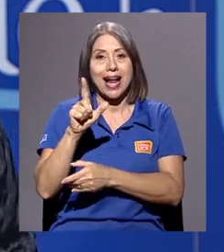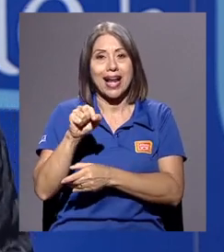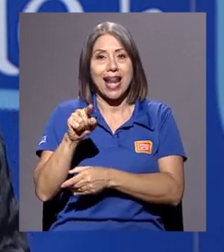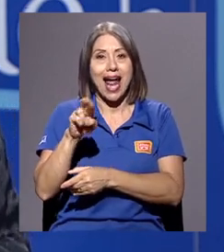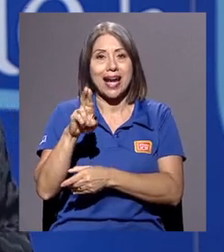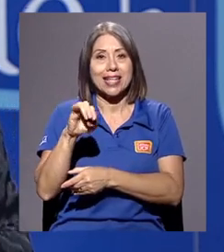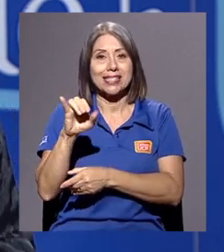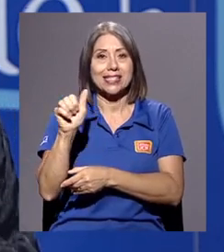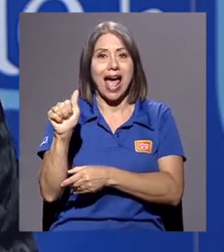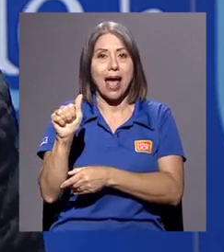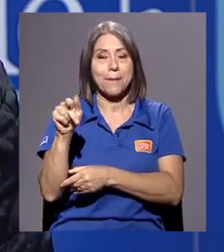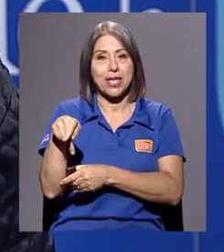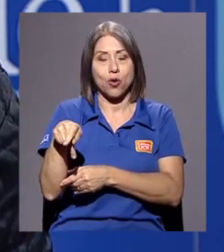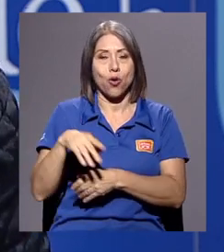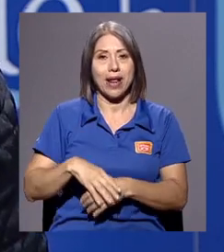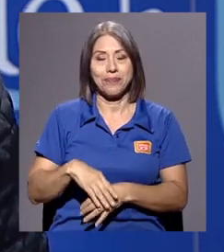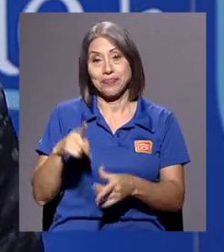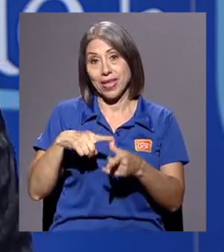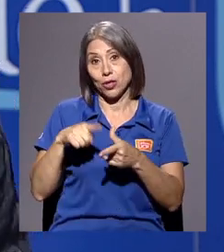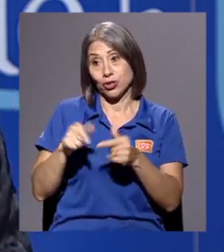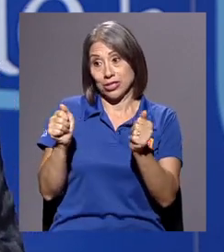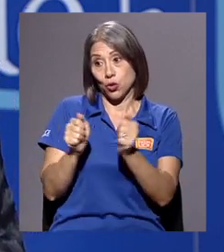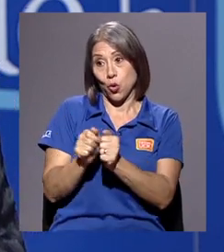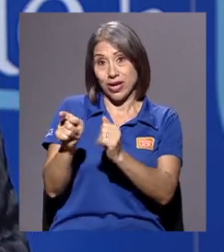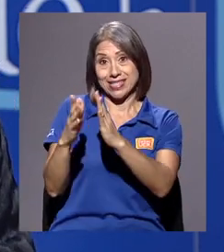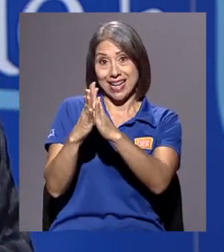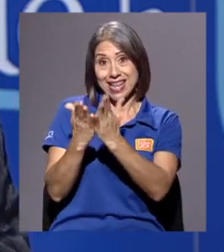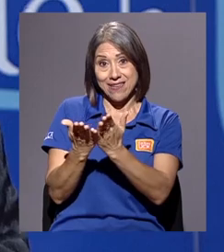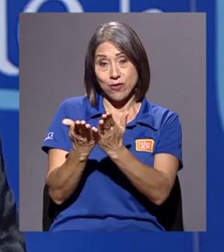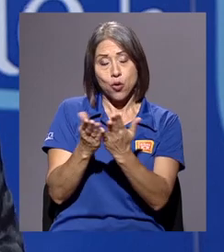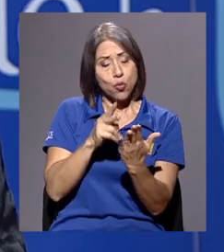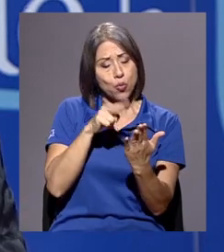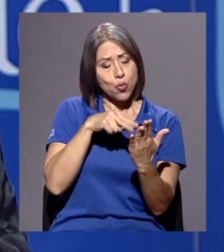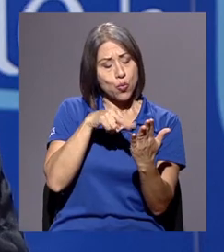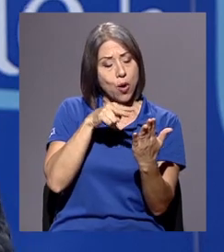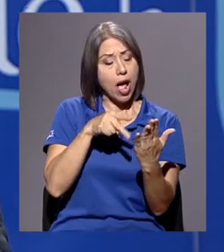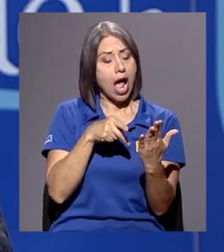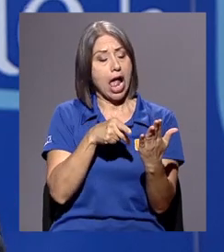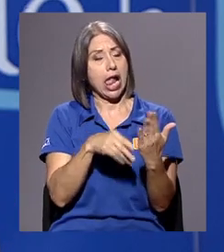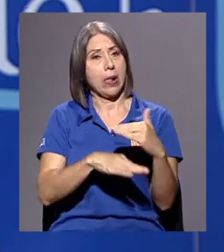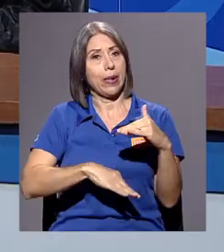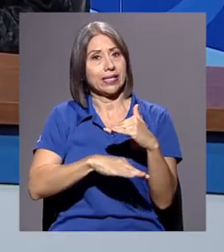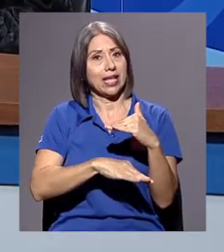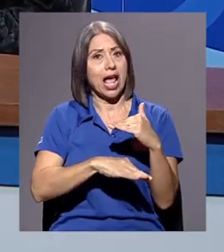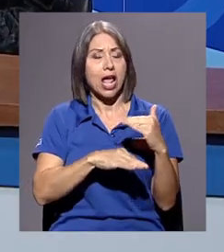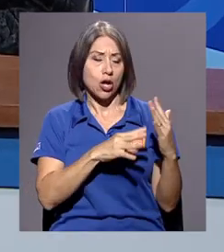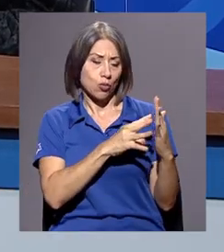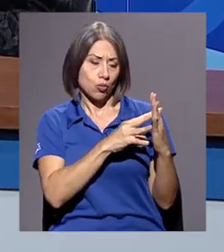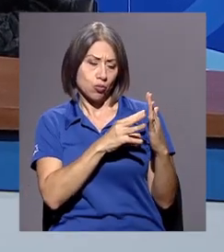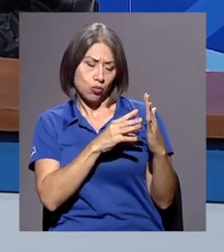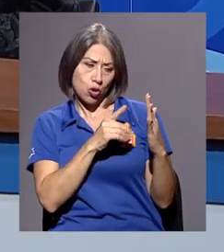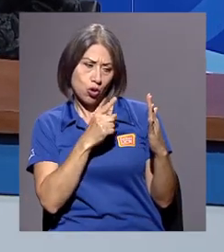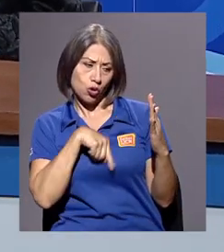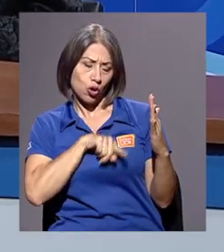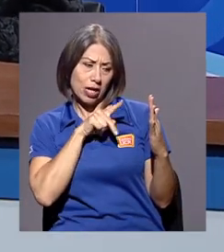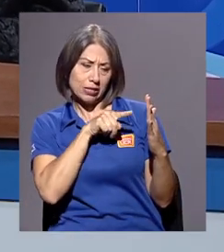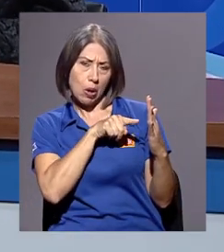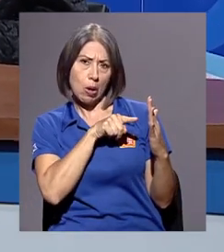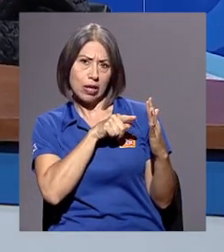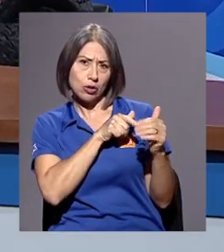Entonces, a partir de ese libro, nosotras escribimos toda la dramaturgia,